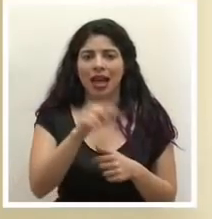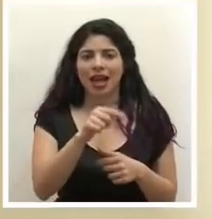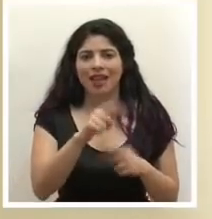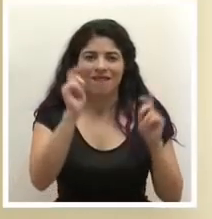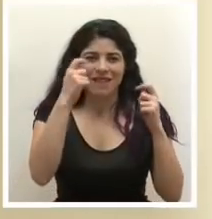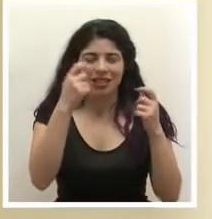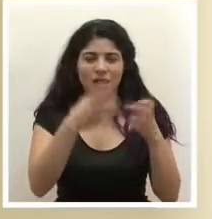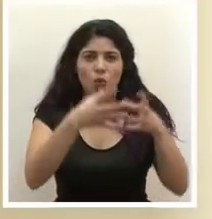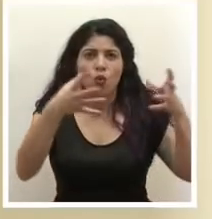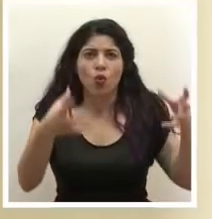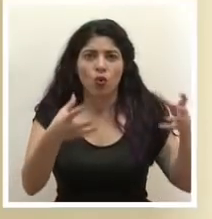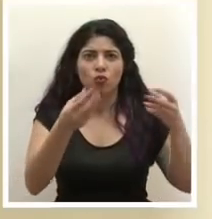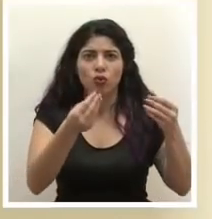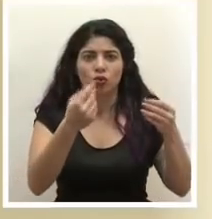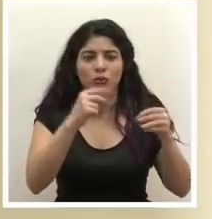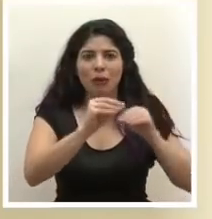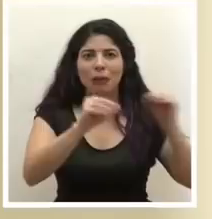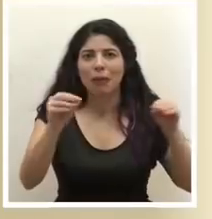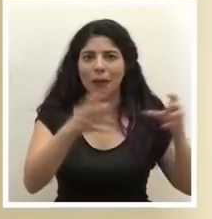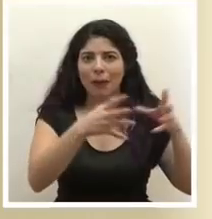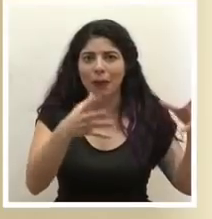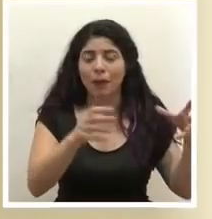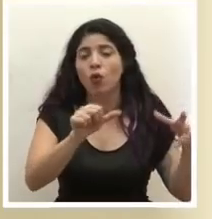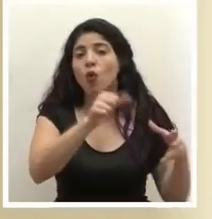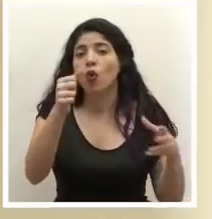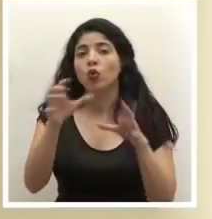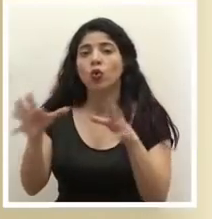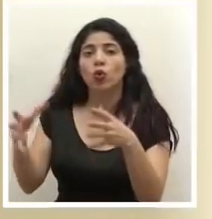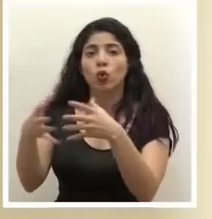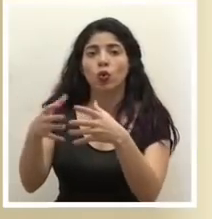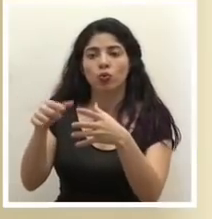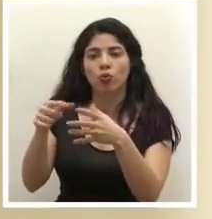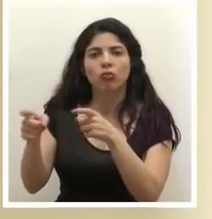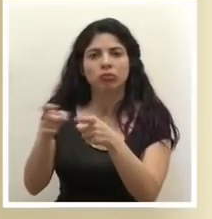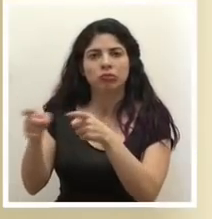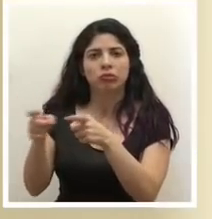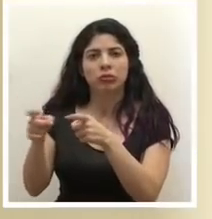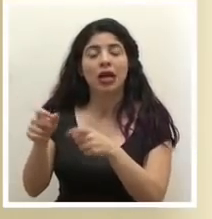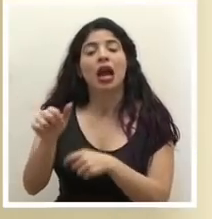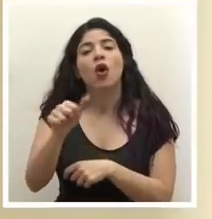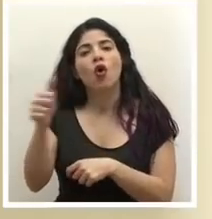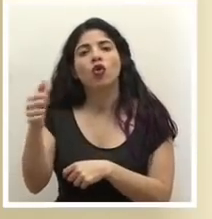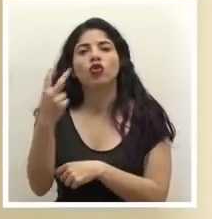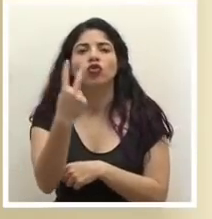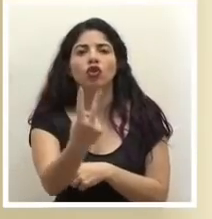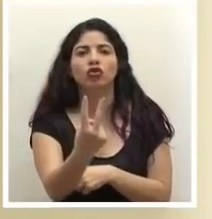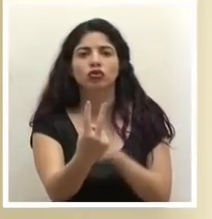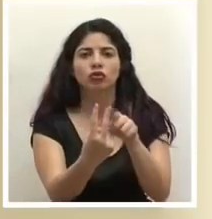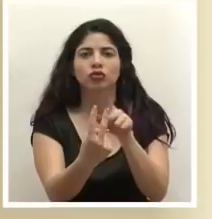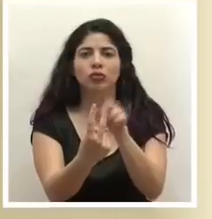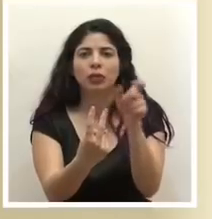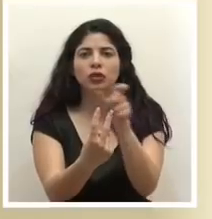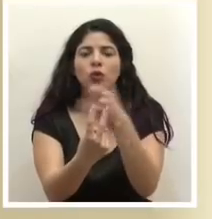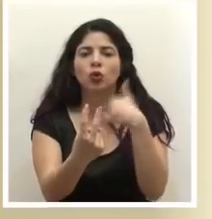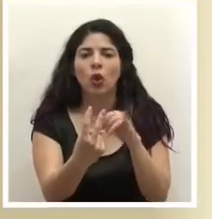aumento de casos de réplicas y otro clúster también que está ahí contenido y tenemos otros dos casos que están en este momento en